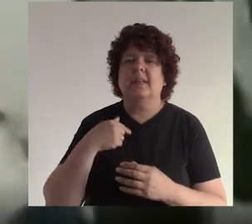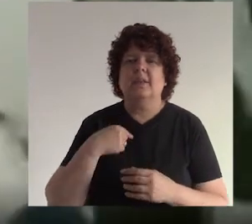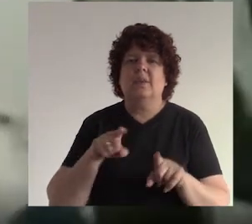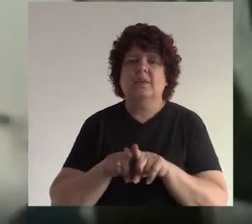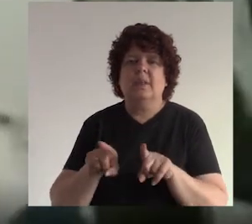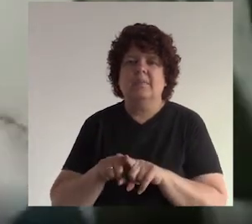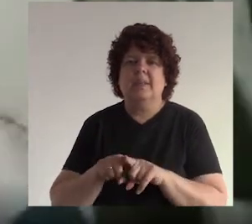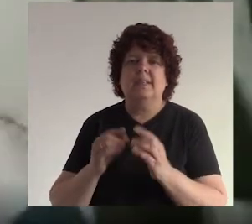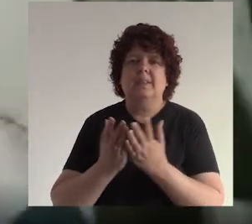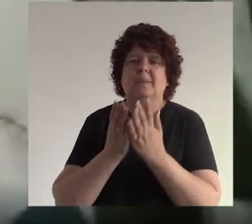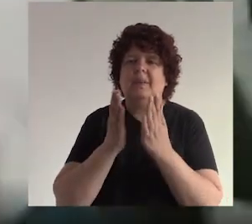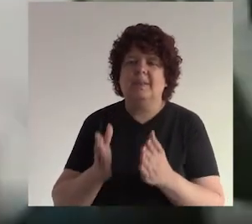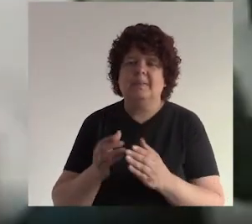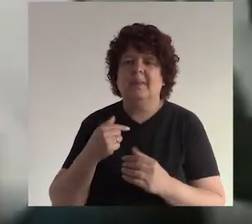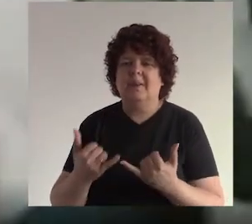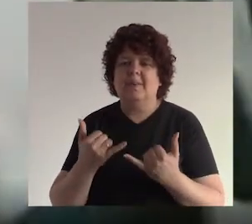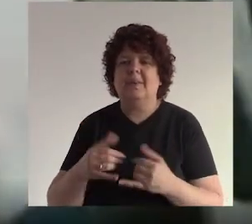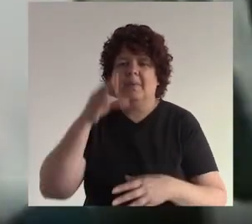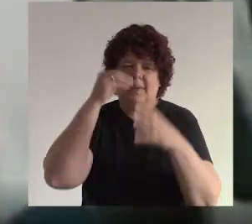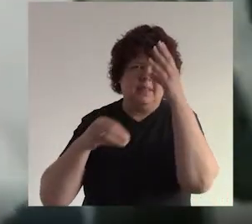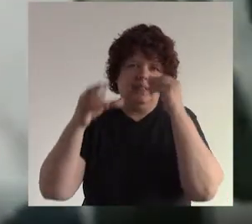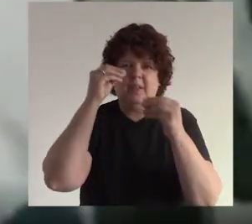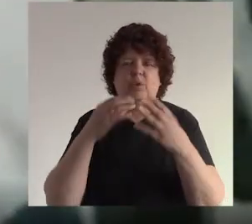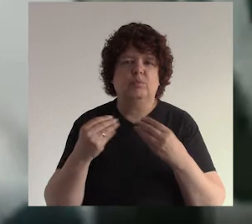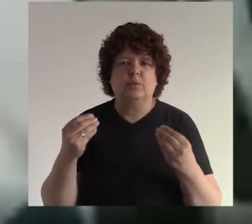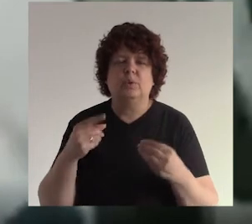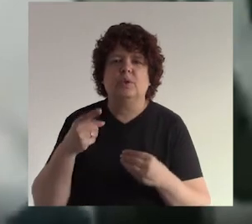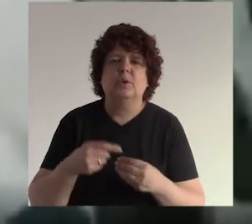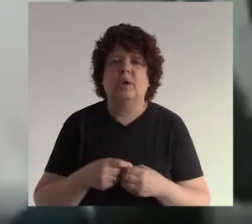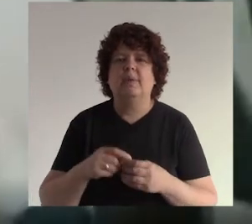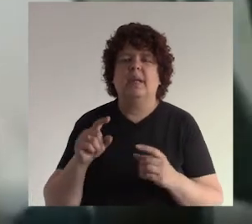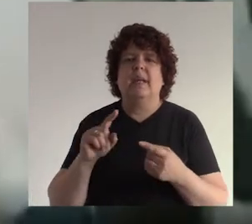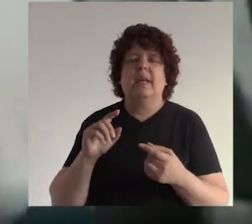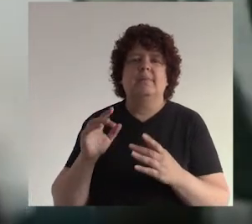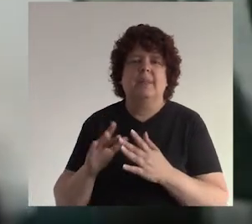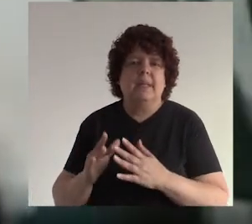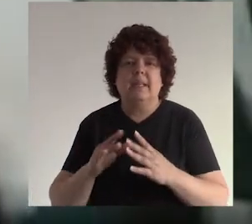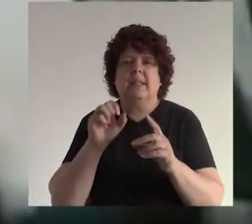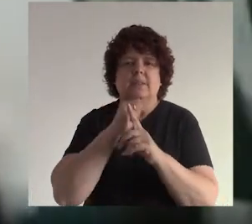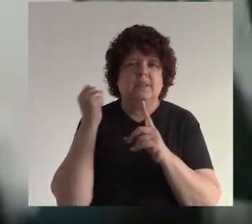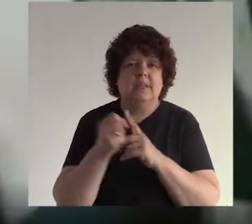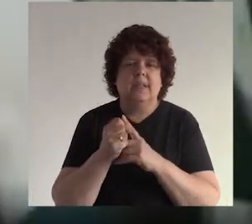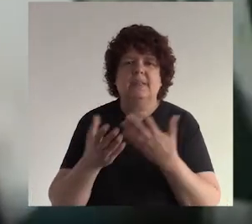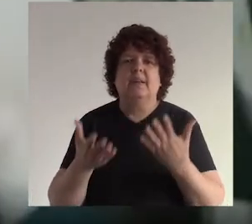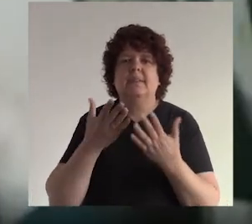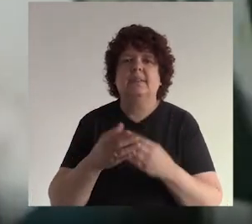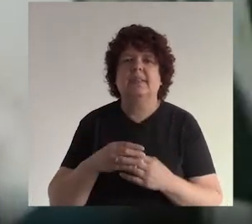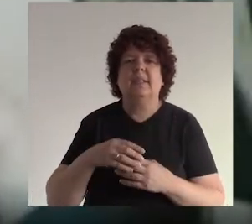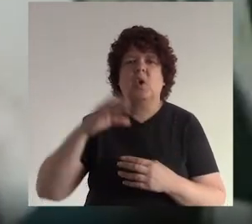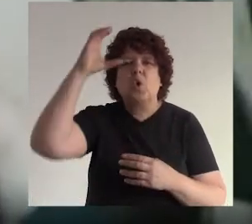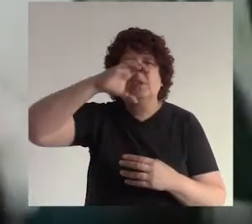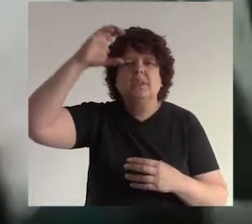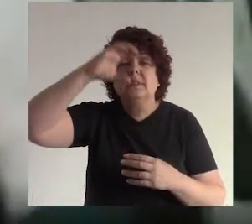yo también he sido tu alumna ahorita Antonio de verdad que he aprendido mucho sobre las redes sociales a veces uno tiene